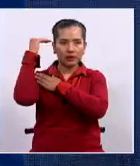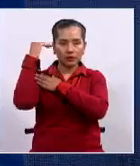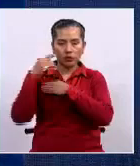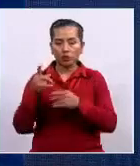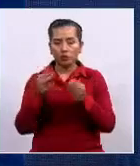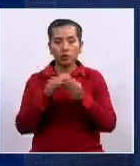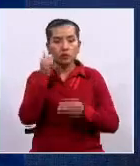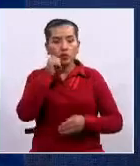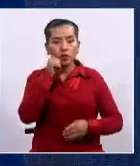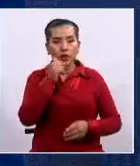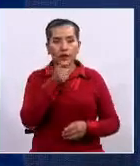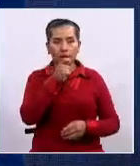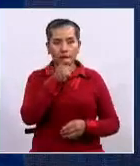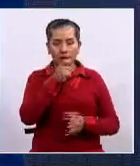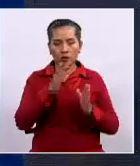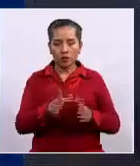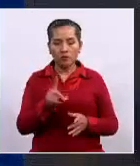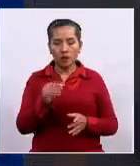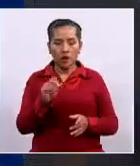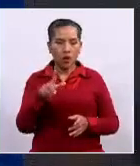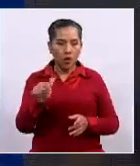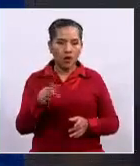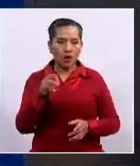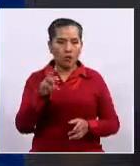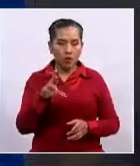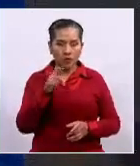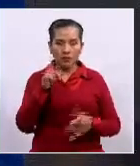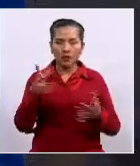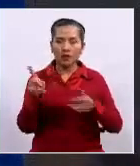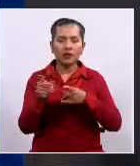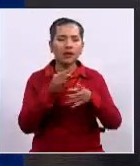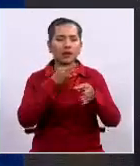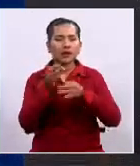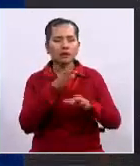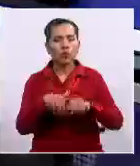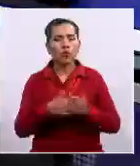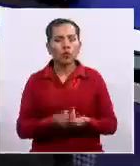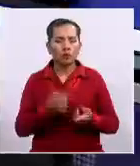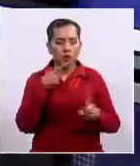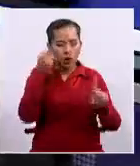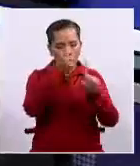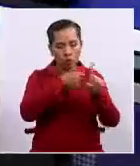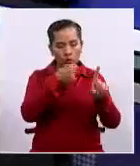nuestra compañera Paola Moreno que nos va a hablar sobre operativos de lucha contra las drogas. ¿Cómo estás, Paola? ¿Cómo No,